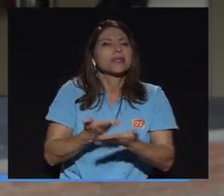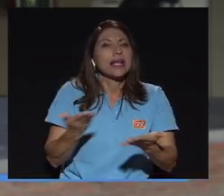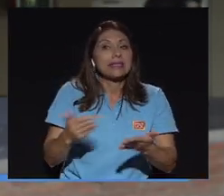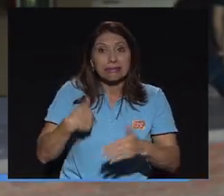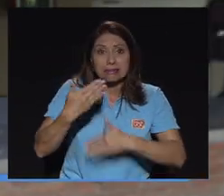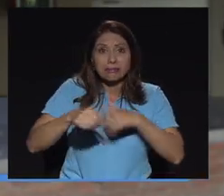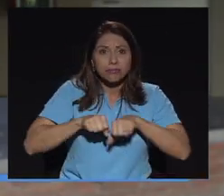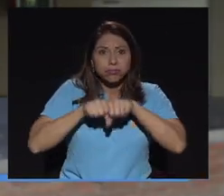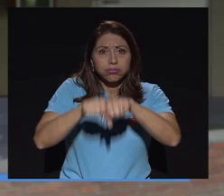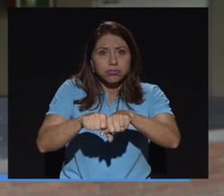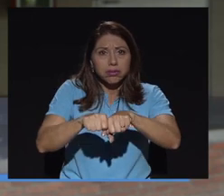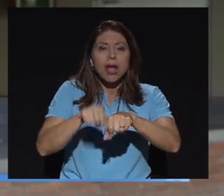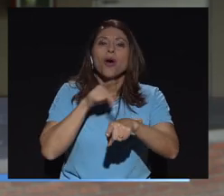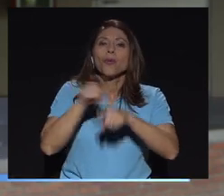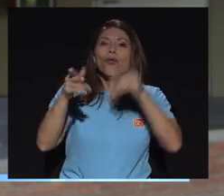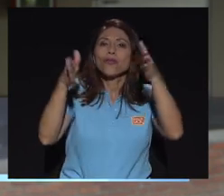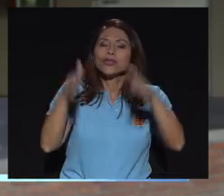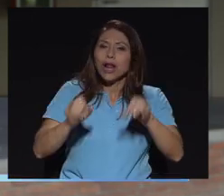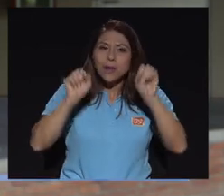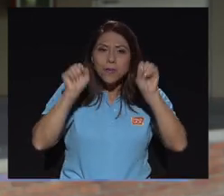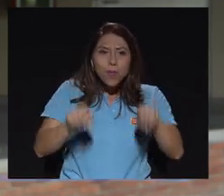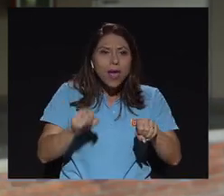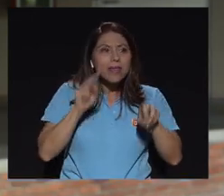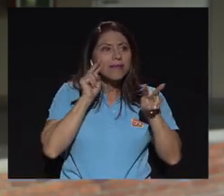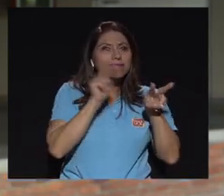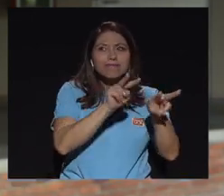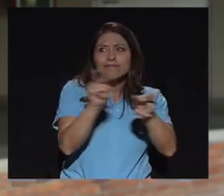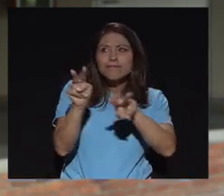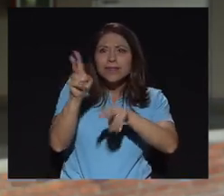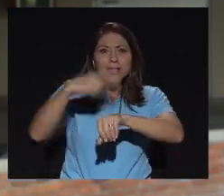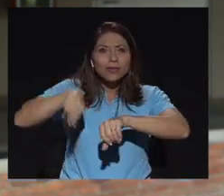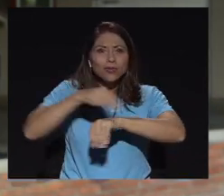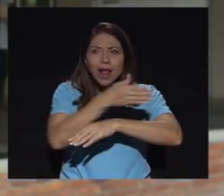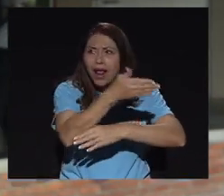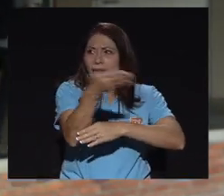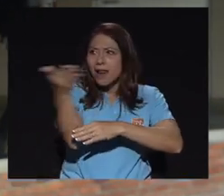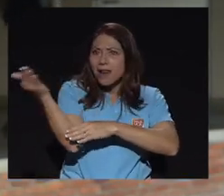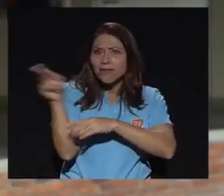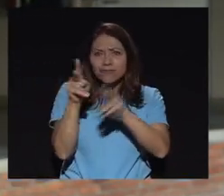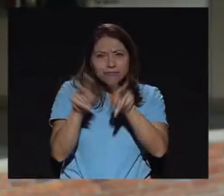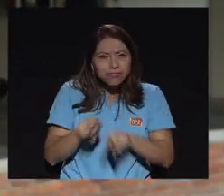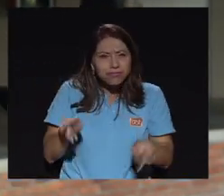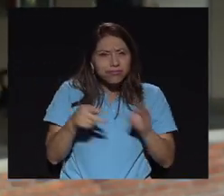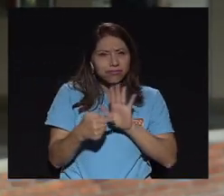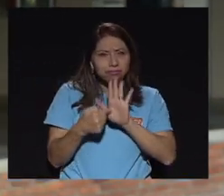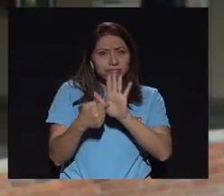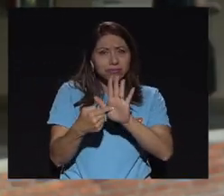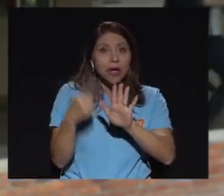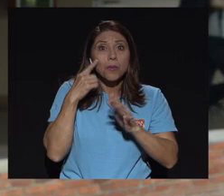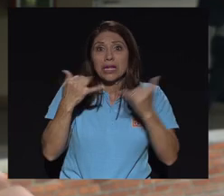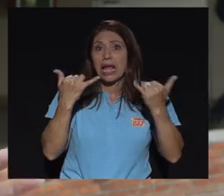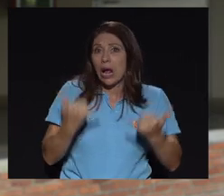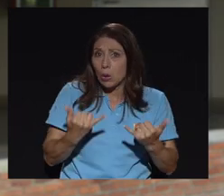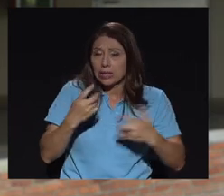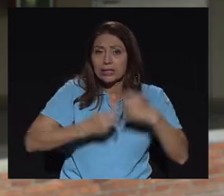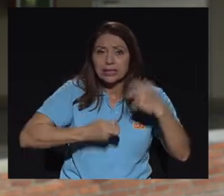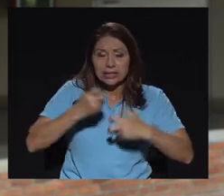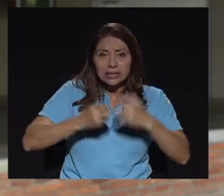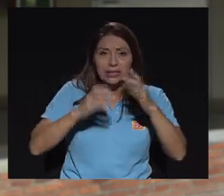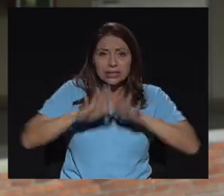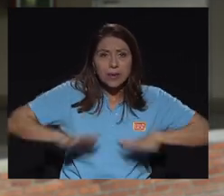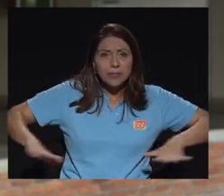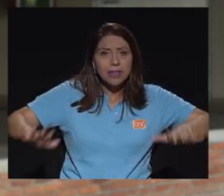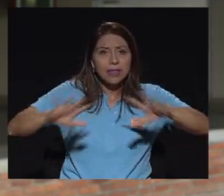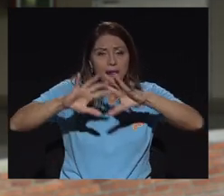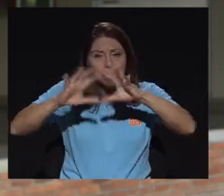poner en valor el recurso natural que es como el factor primario en medio del contexto crisis ambiental